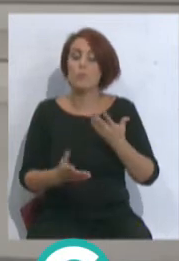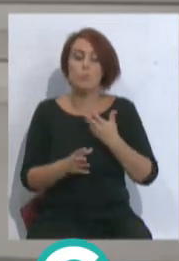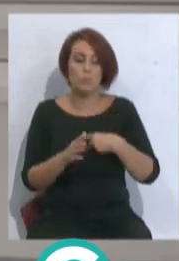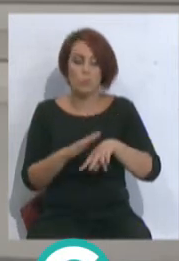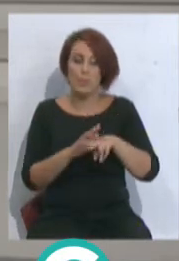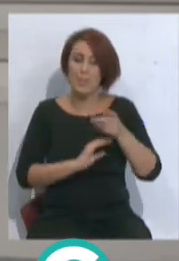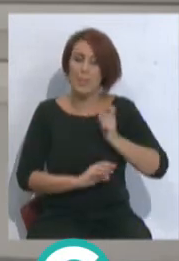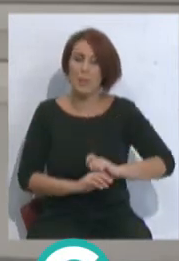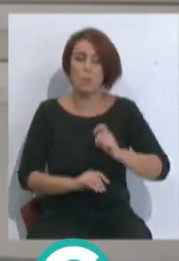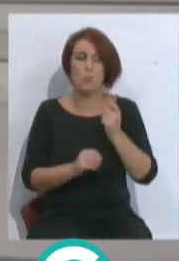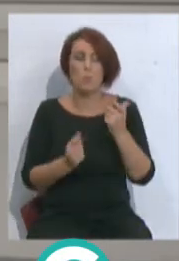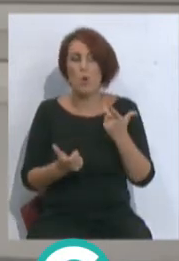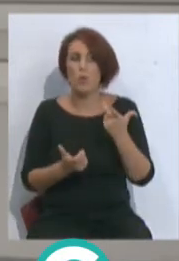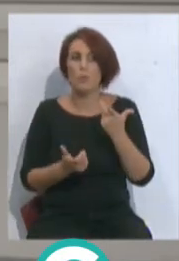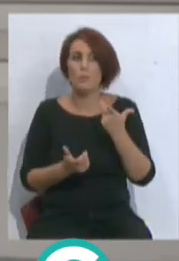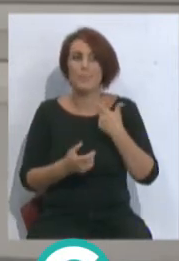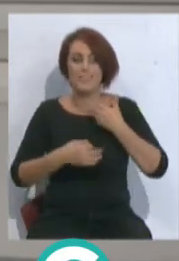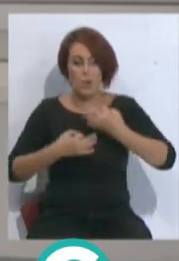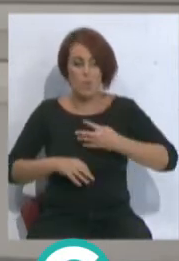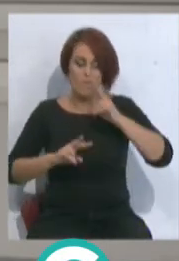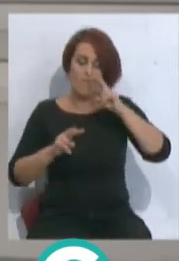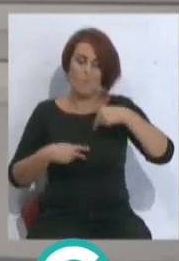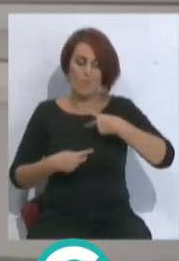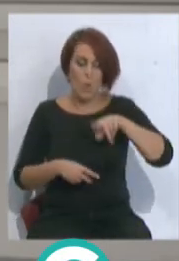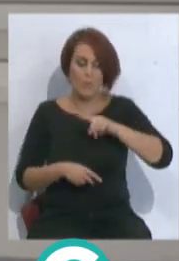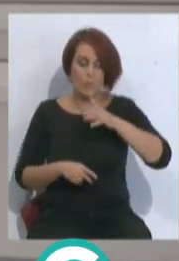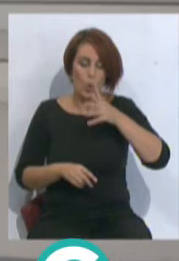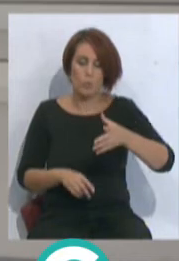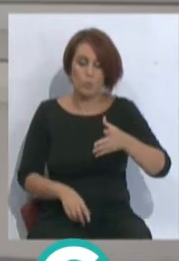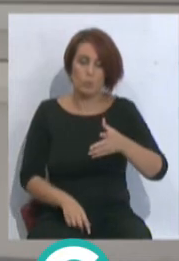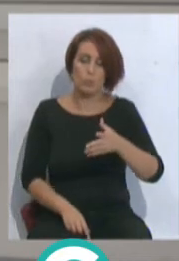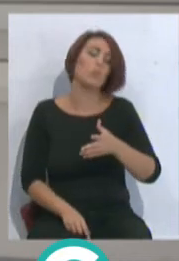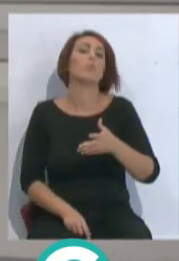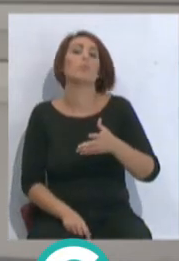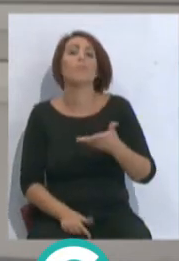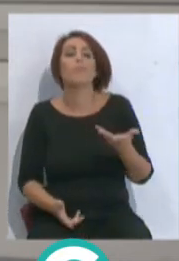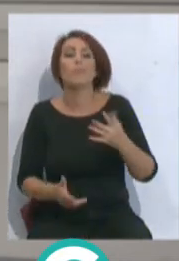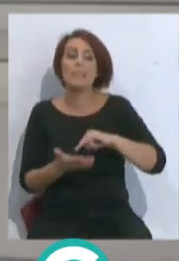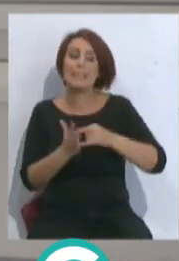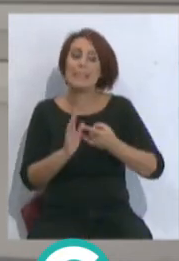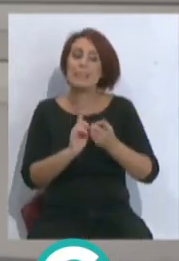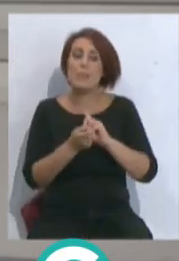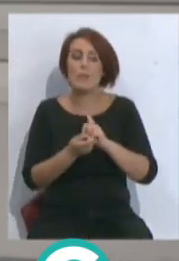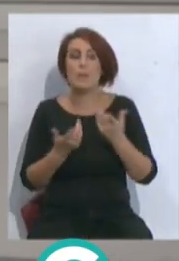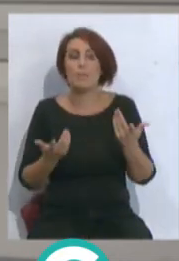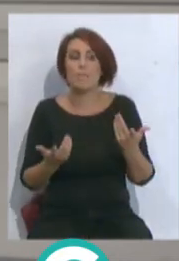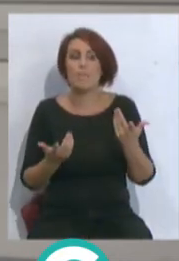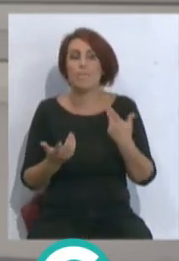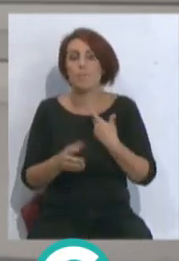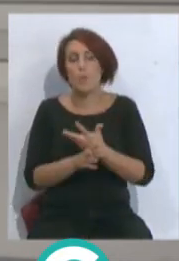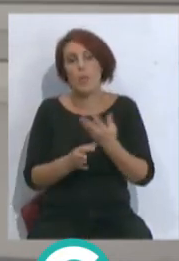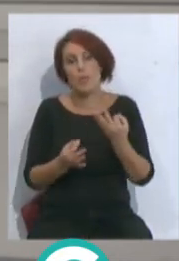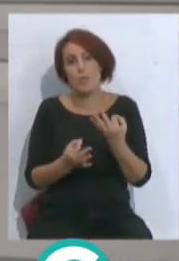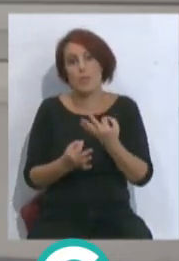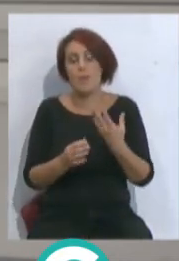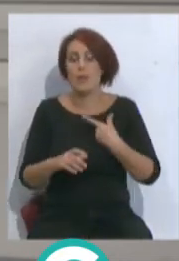no está seguro de sí mismo por la variación de... Claro, y es inevitable que tengas que jugar en función